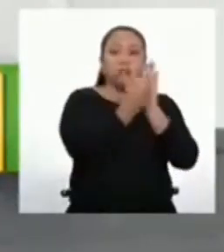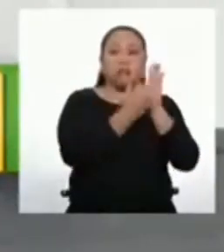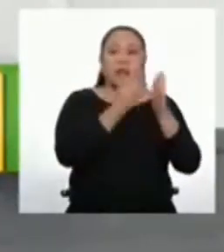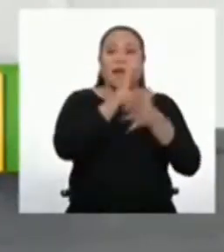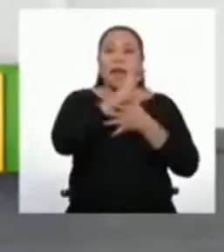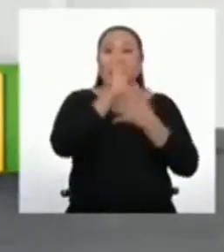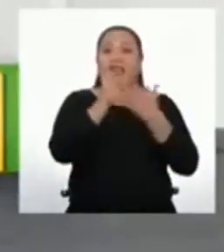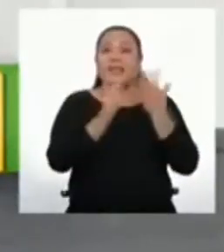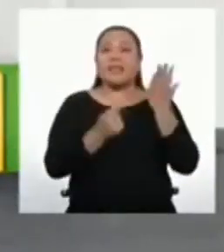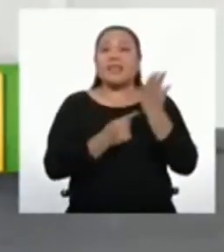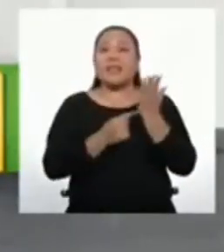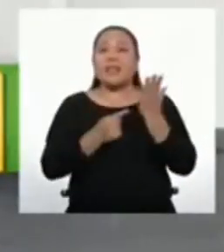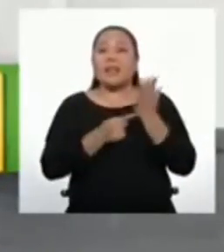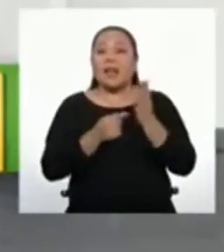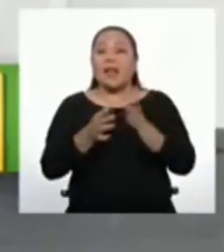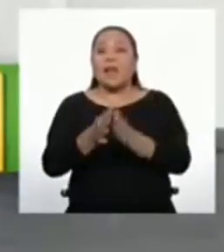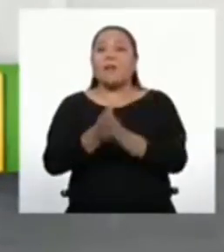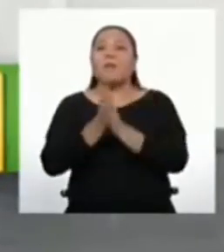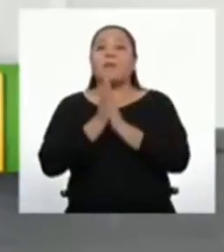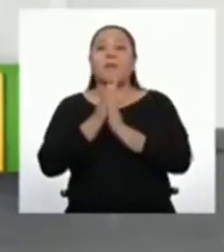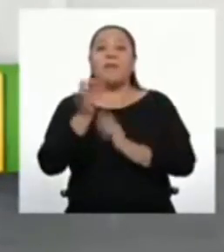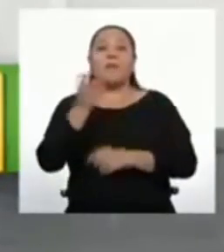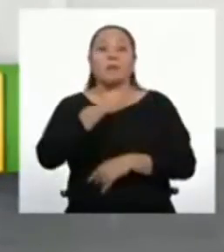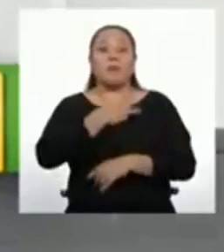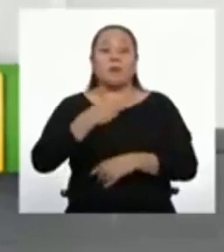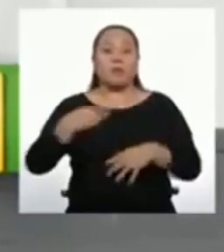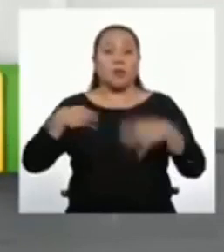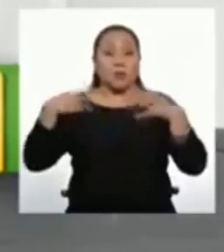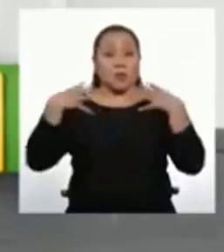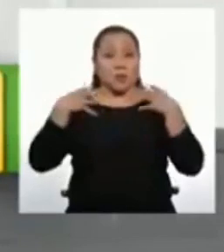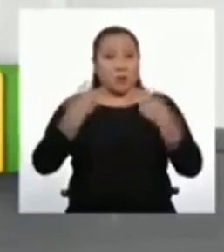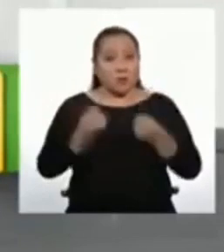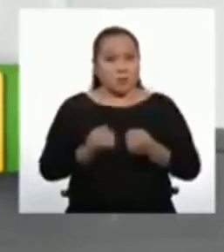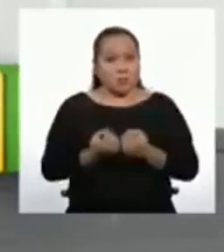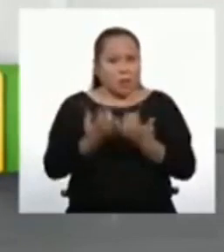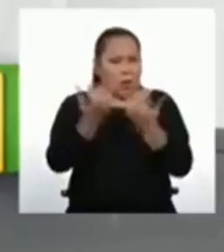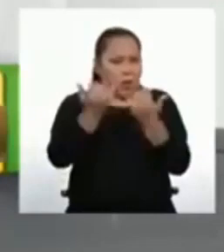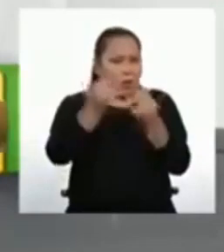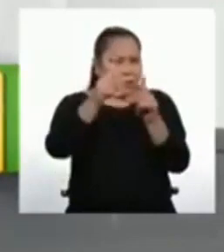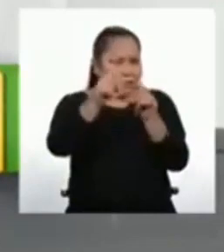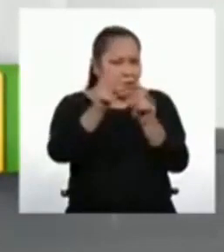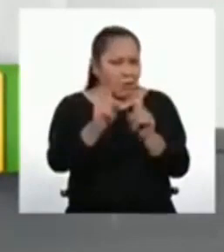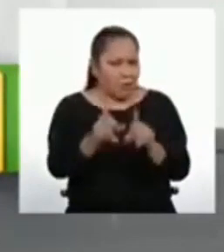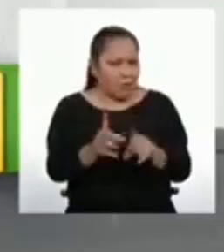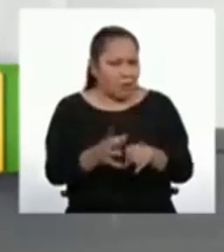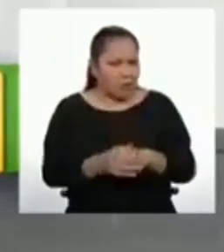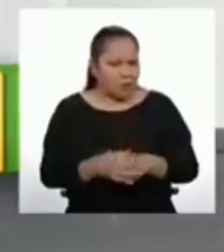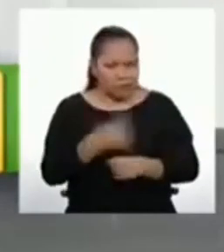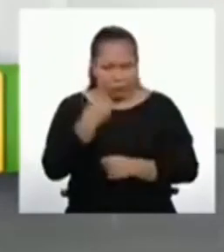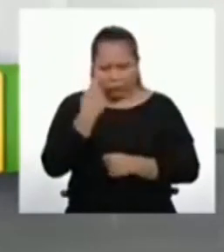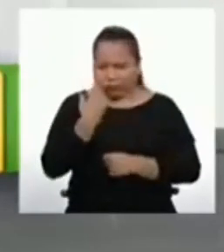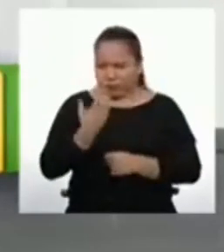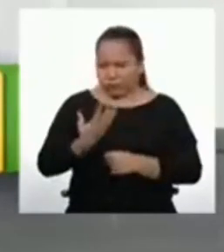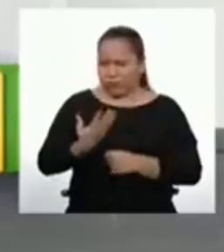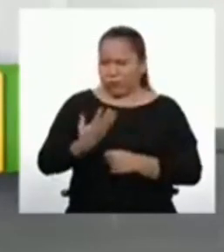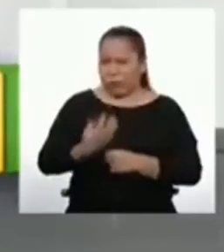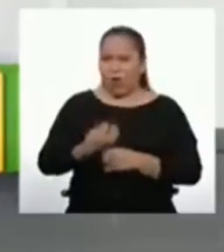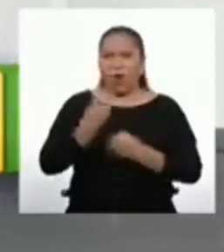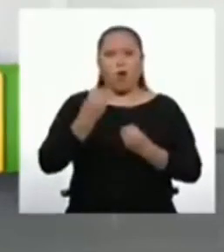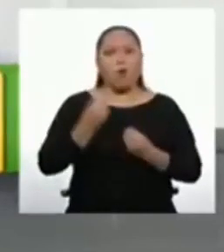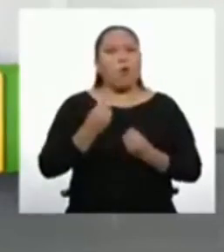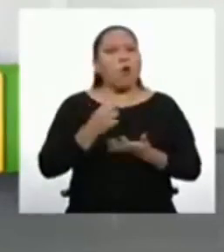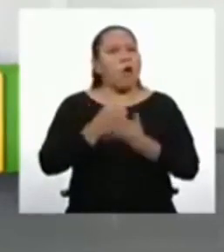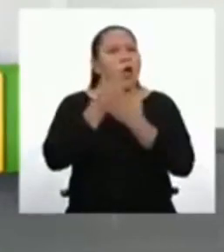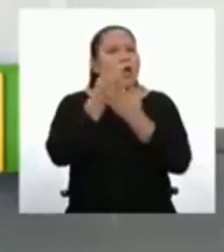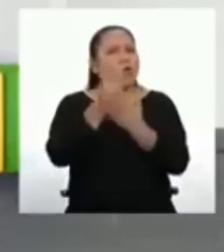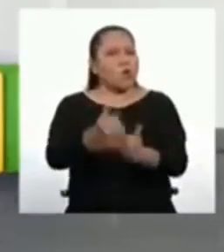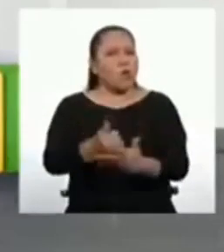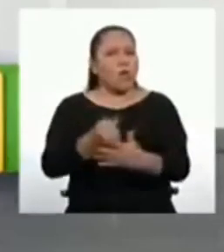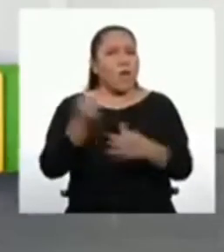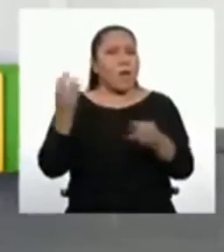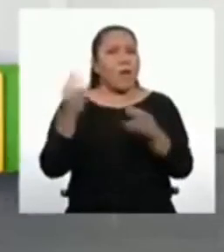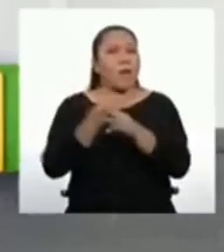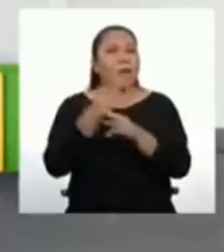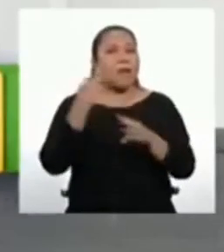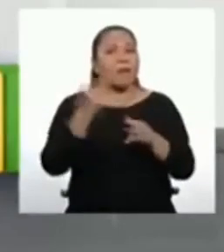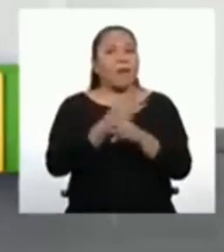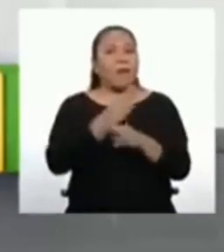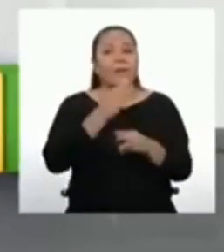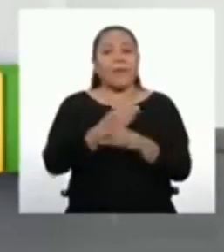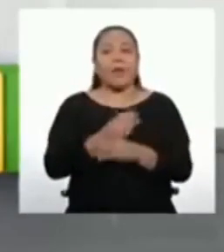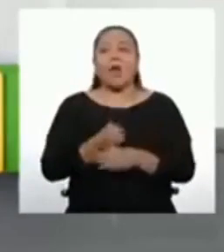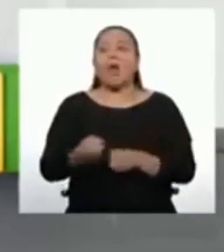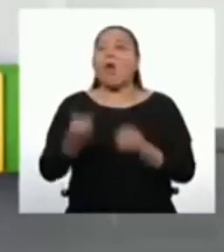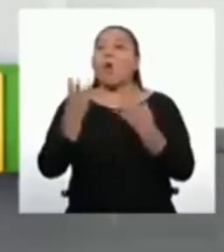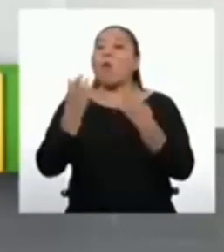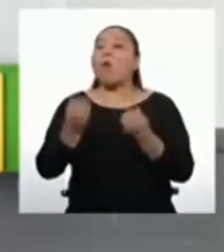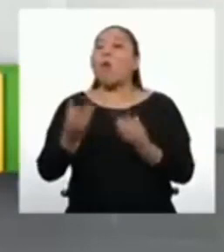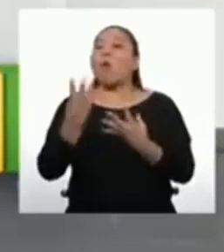requeridas por el Ministerio de Salud. Ahora nos preguntamos, ¿cómo nos puede ayudar la matemática a calcular la cantidad de